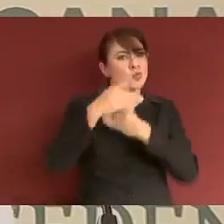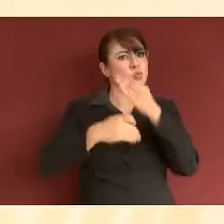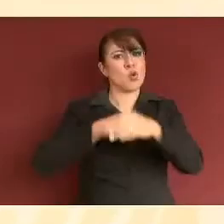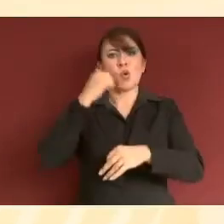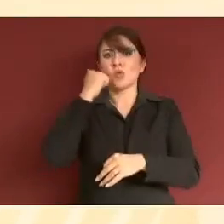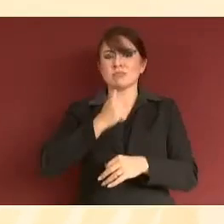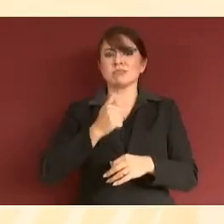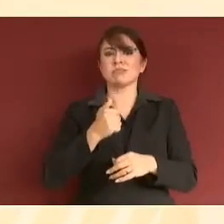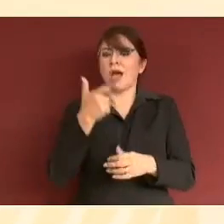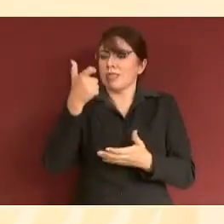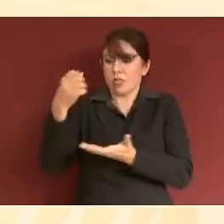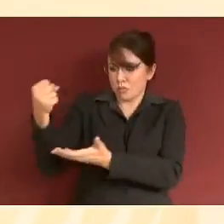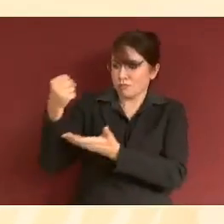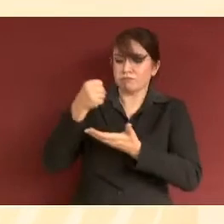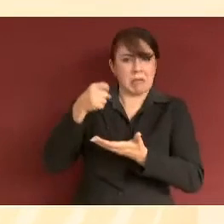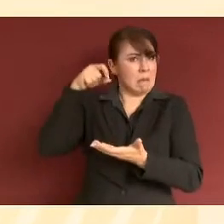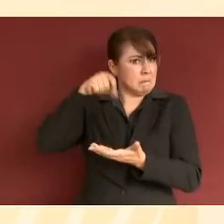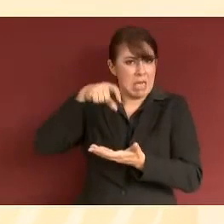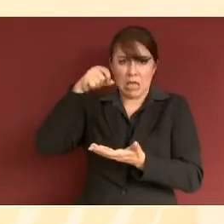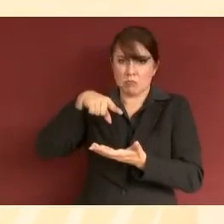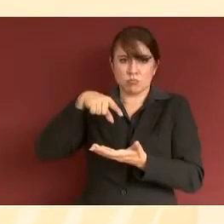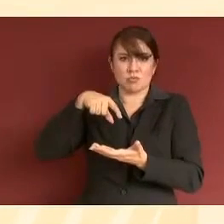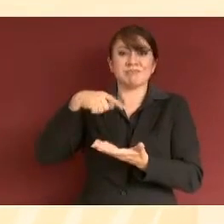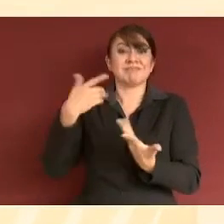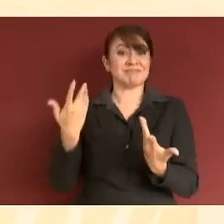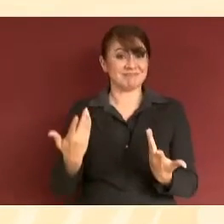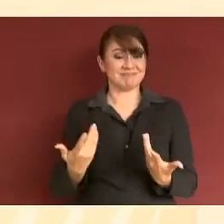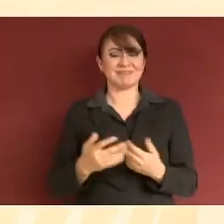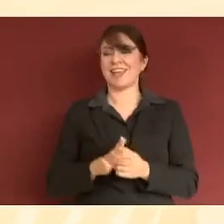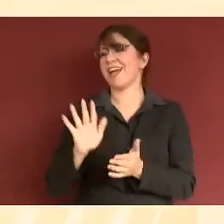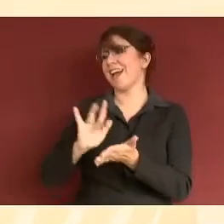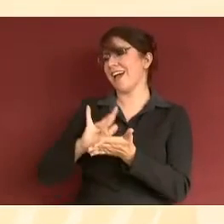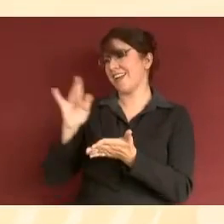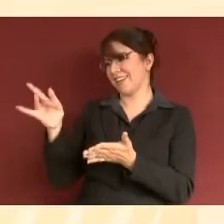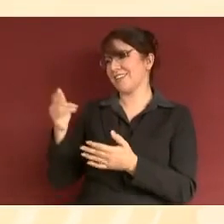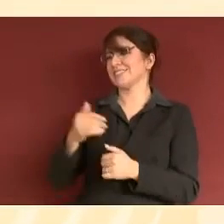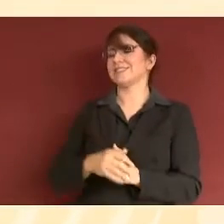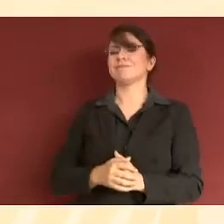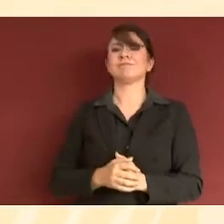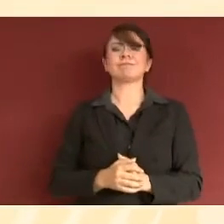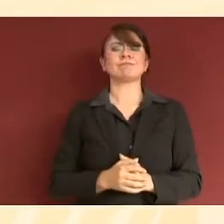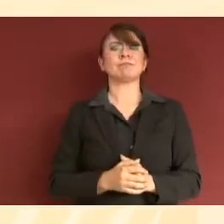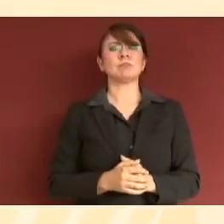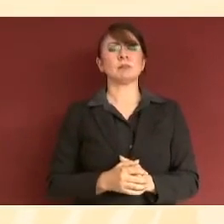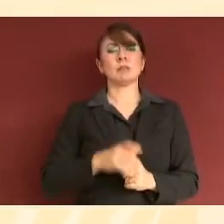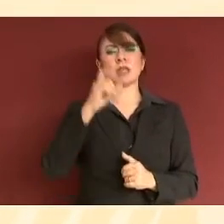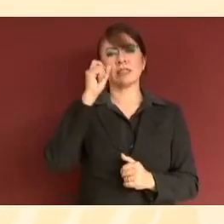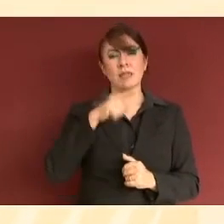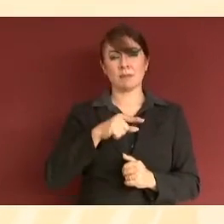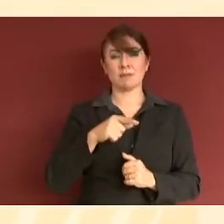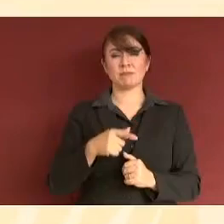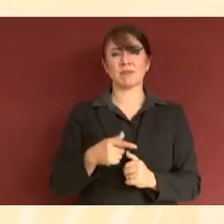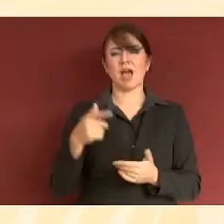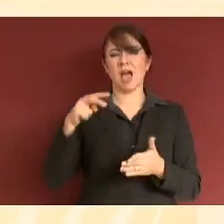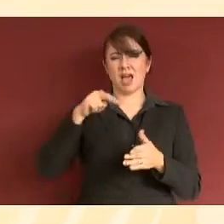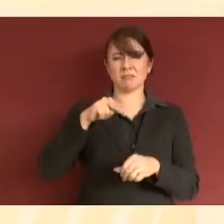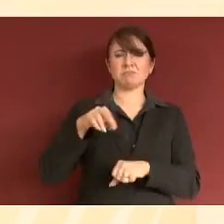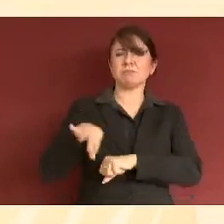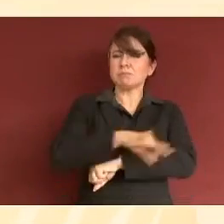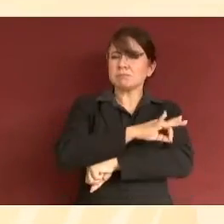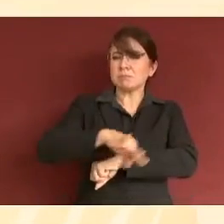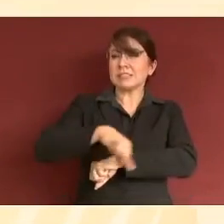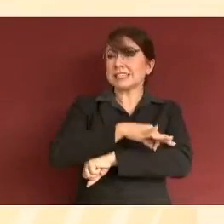también les damos muchas gracias aquí al presidente del módulo de Riego. Y a la arquitecta, Marta Patricia Orenda Delgado, secretaria de